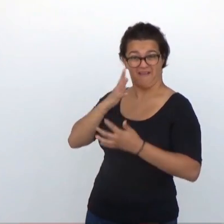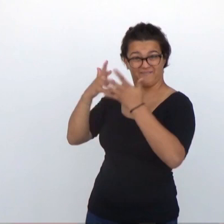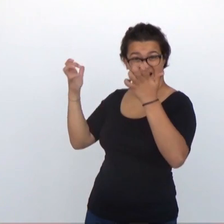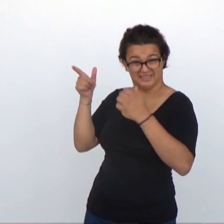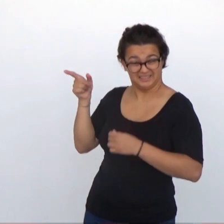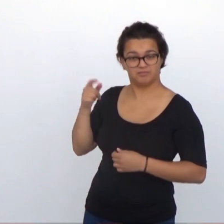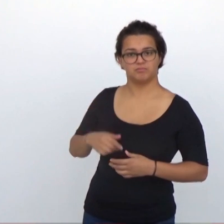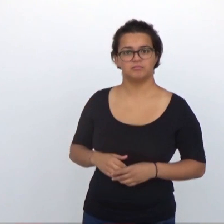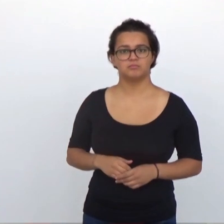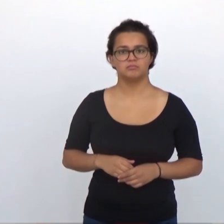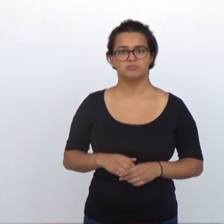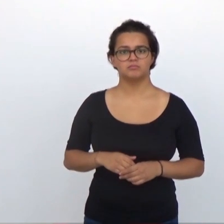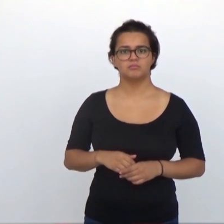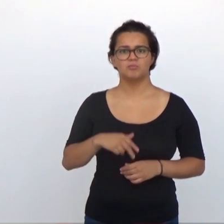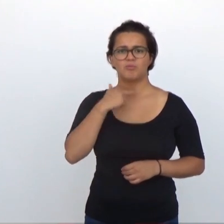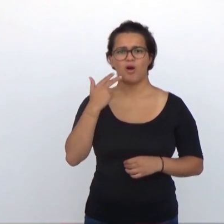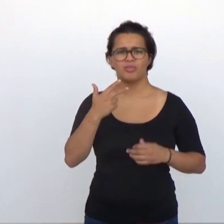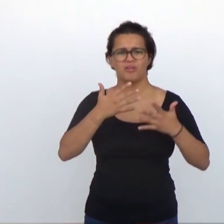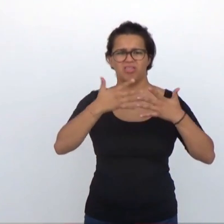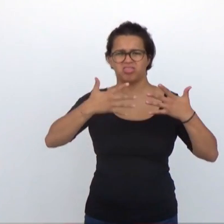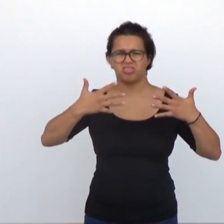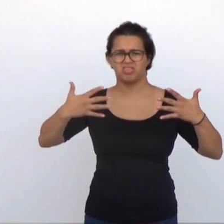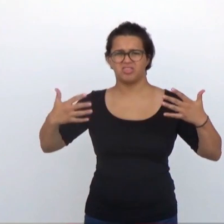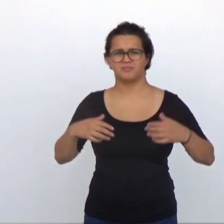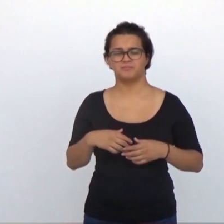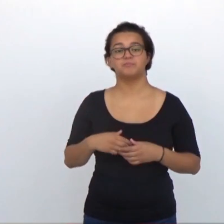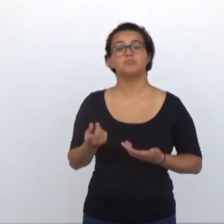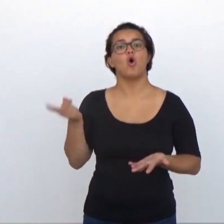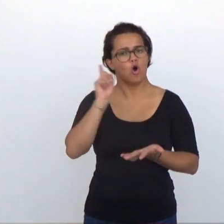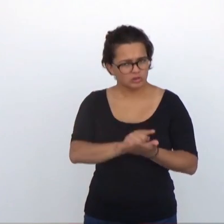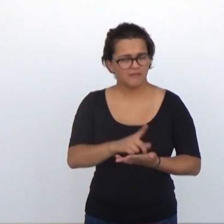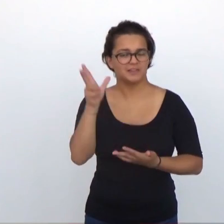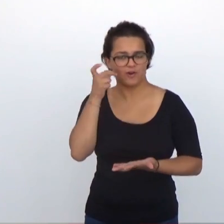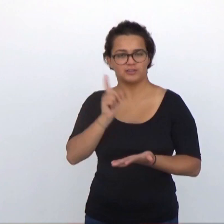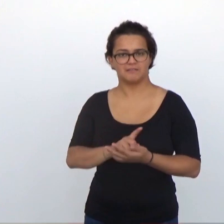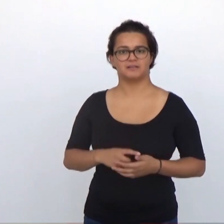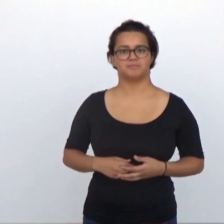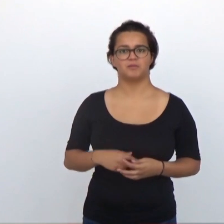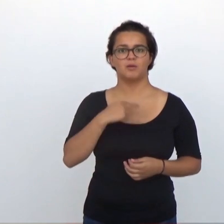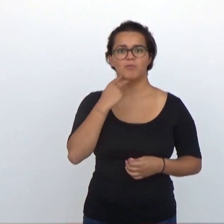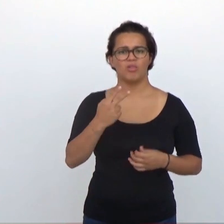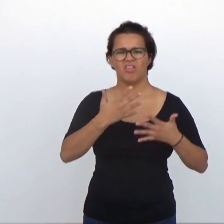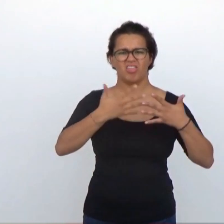con un implante coclear. El reloj de la plaza marcó las 4 de la tarde. Oigámosla otra vez.